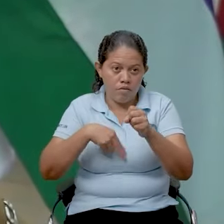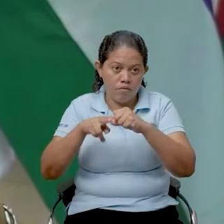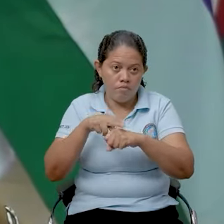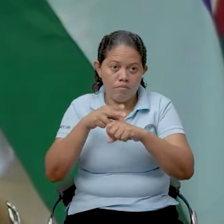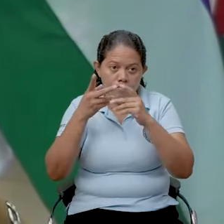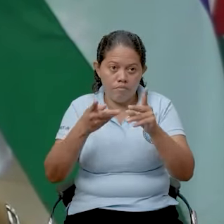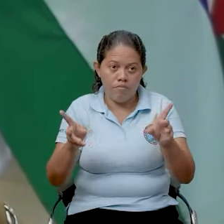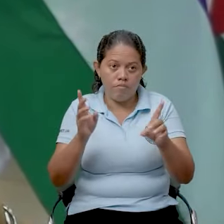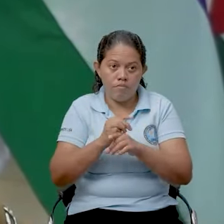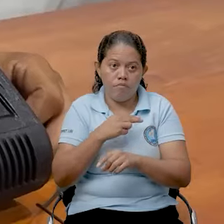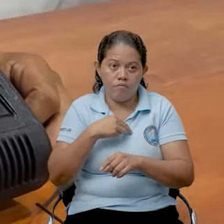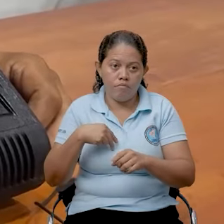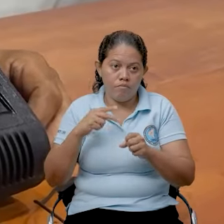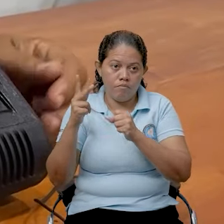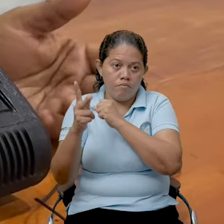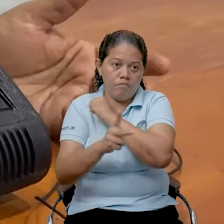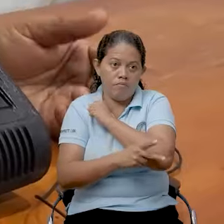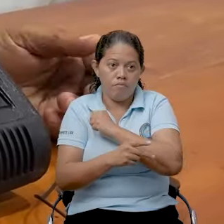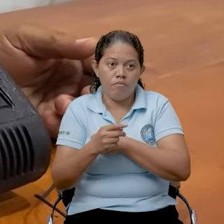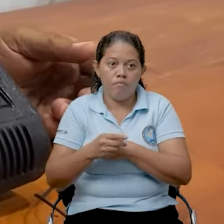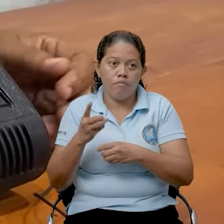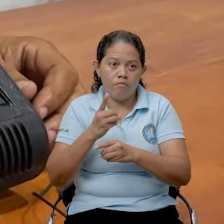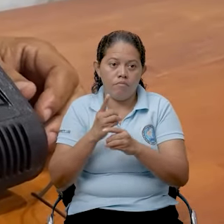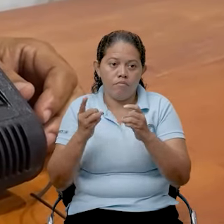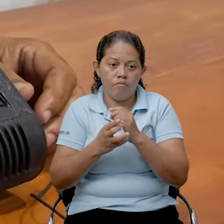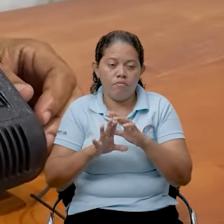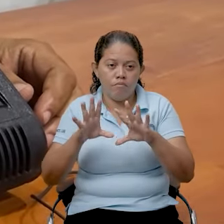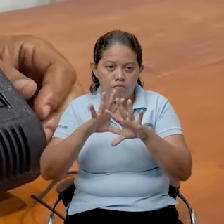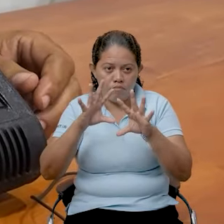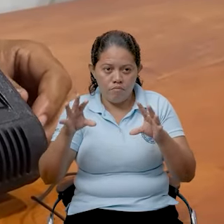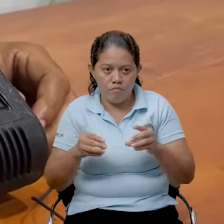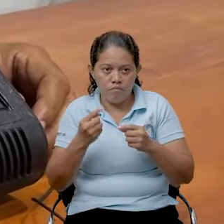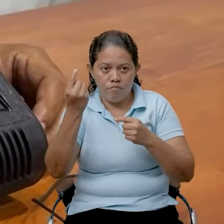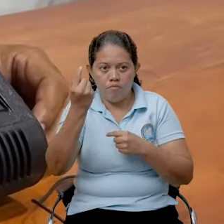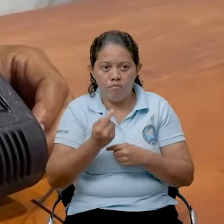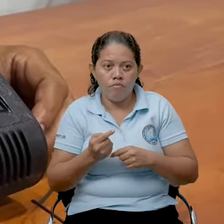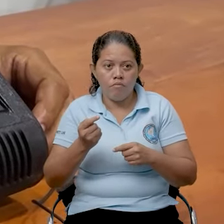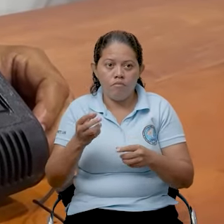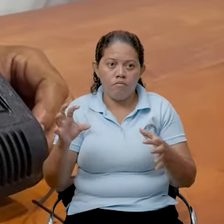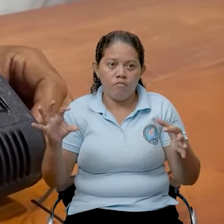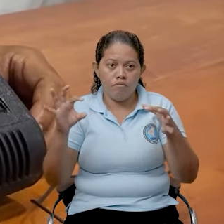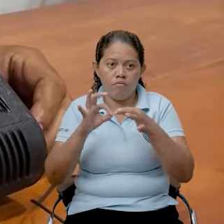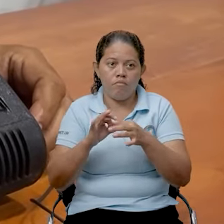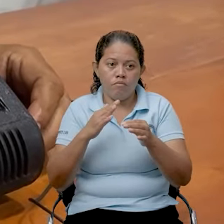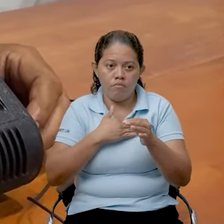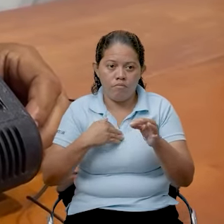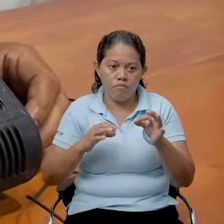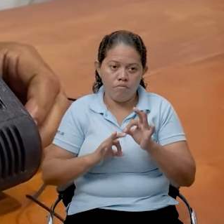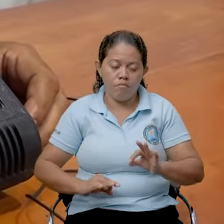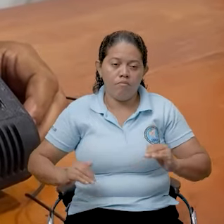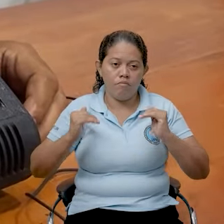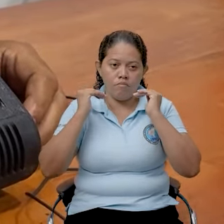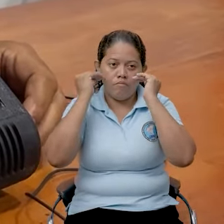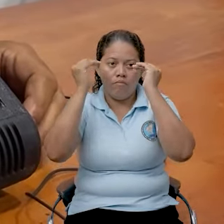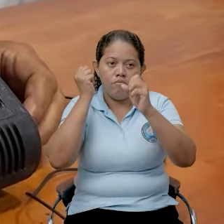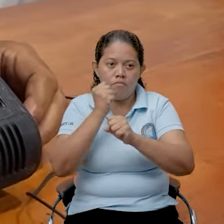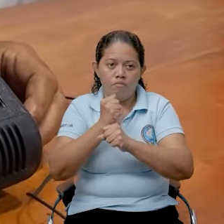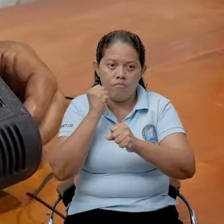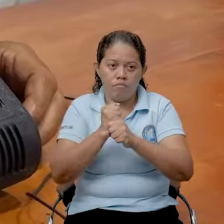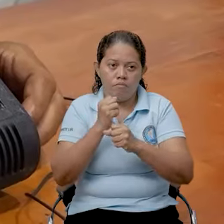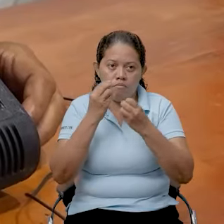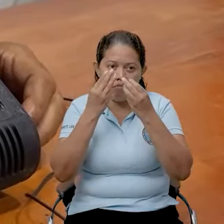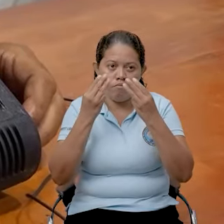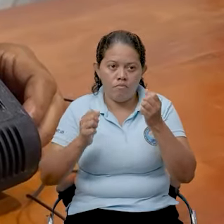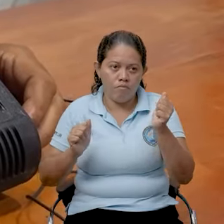que se ocurra en nuestro mundo. Definitivamente estamos consolidando y mejorando todos nuestros esfuerzos en